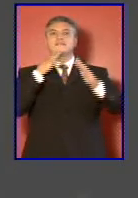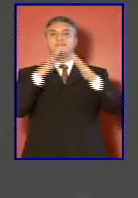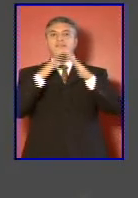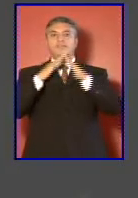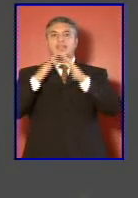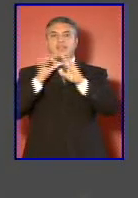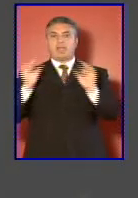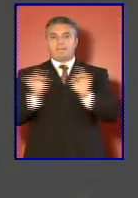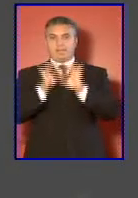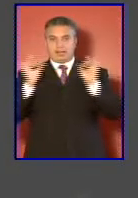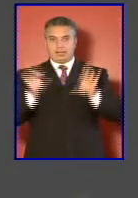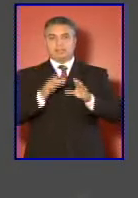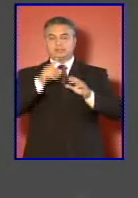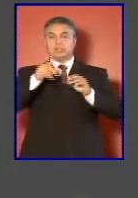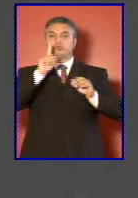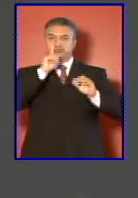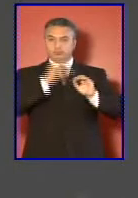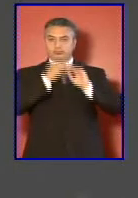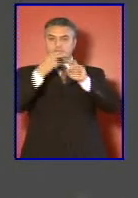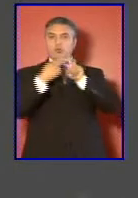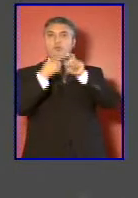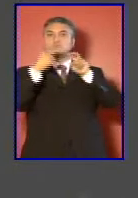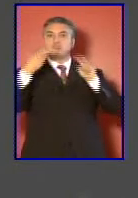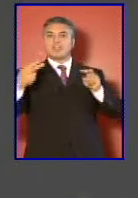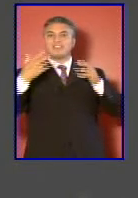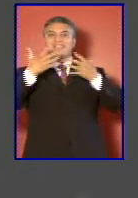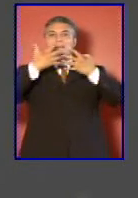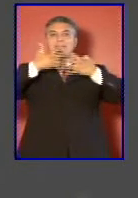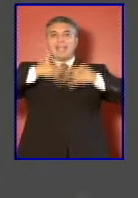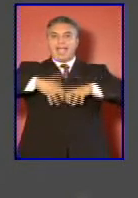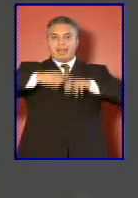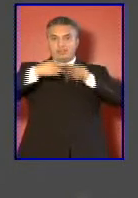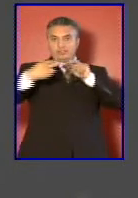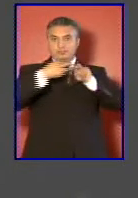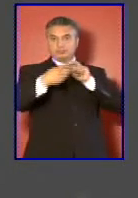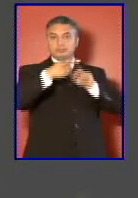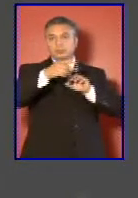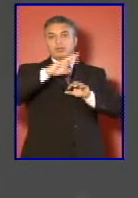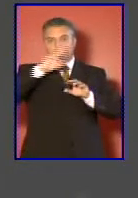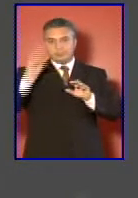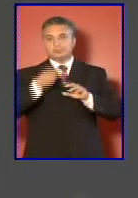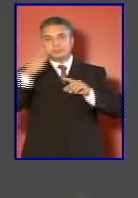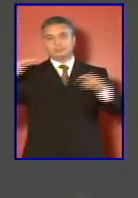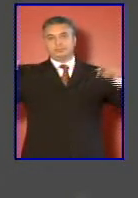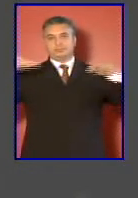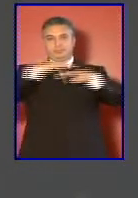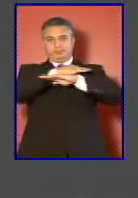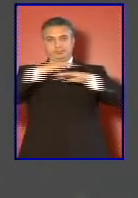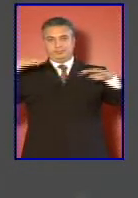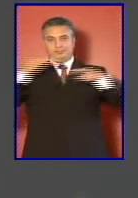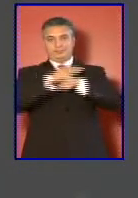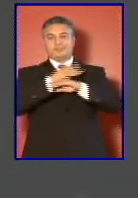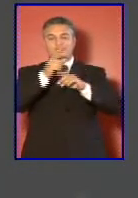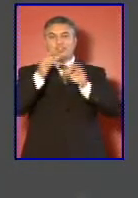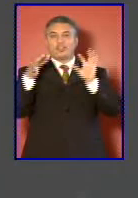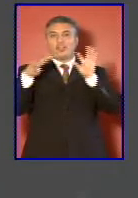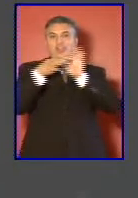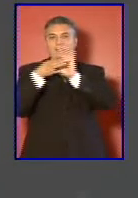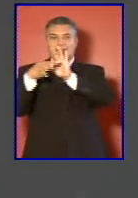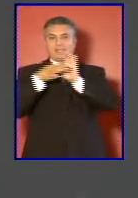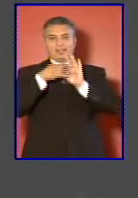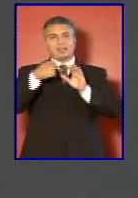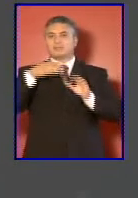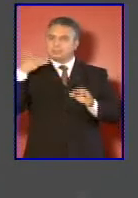emergencia instaló puentes mecanos en diversas localidades para recuperar la conectividad perdida e hizo una importante labor